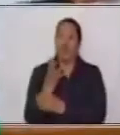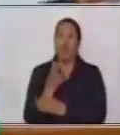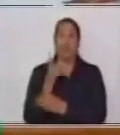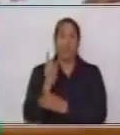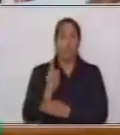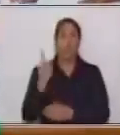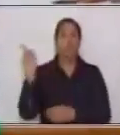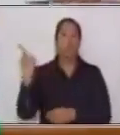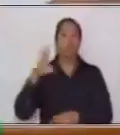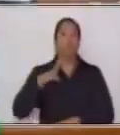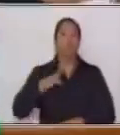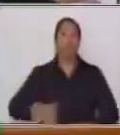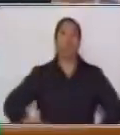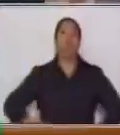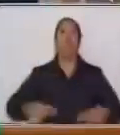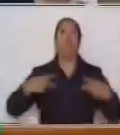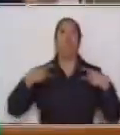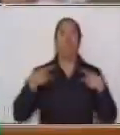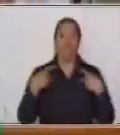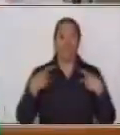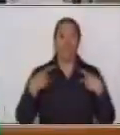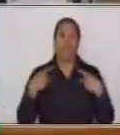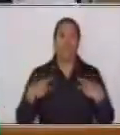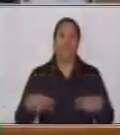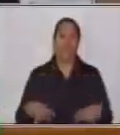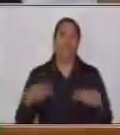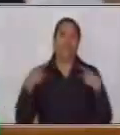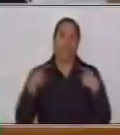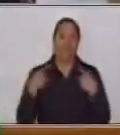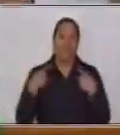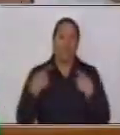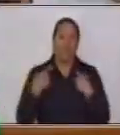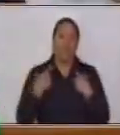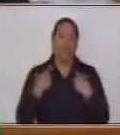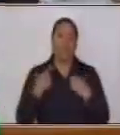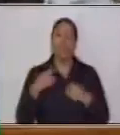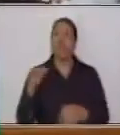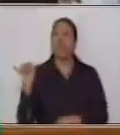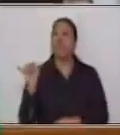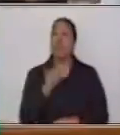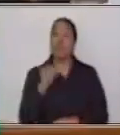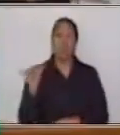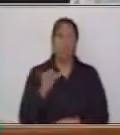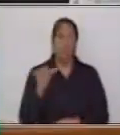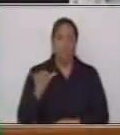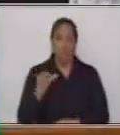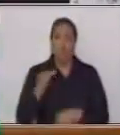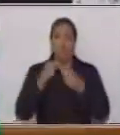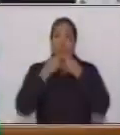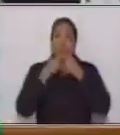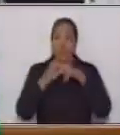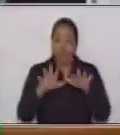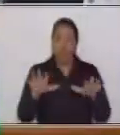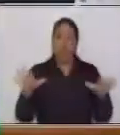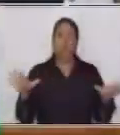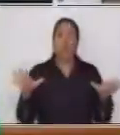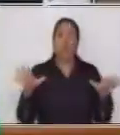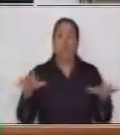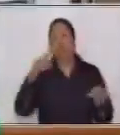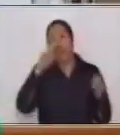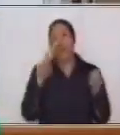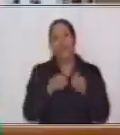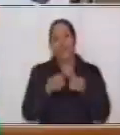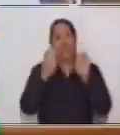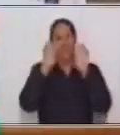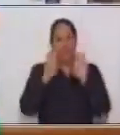seres vivos, igual que los animales y las personas.